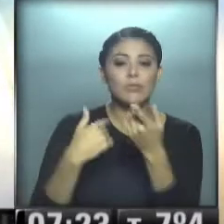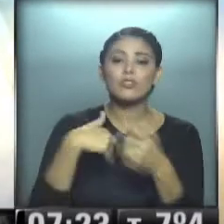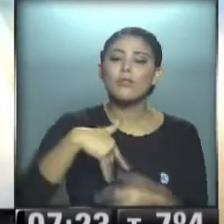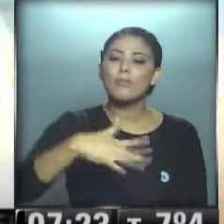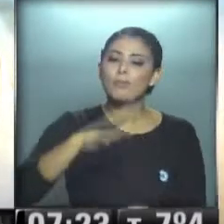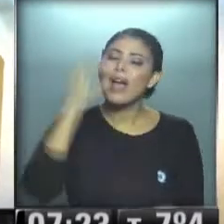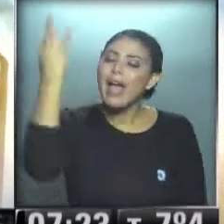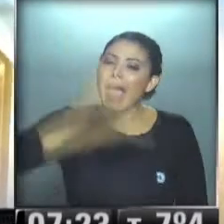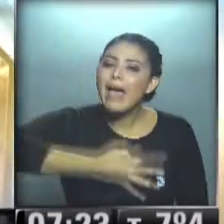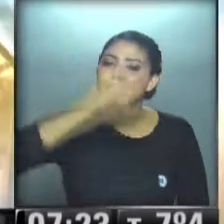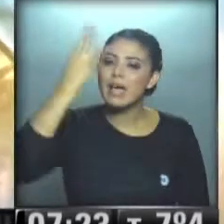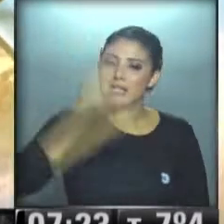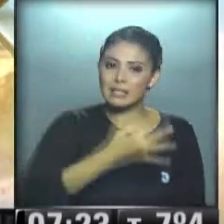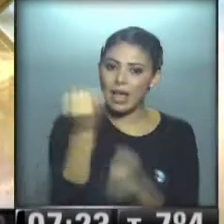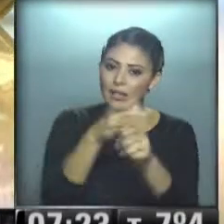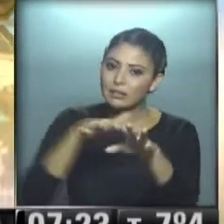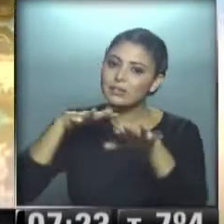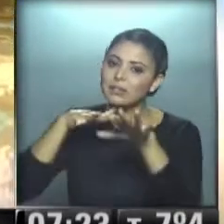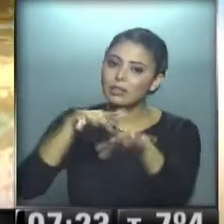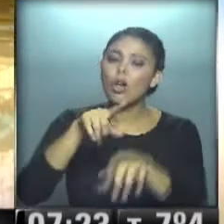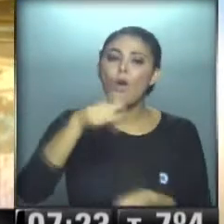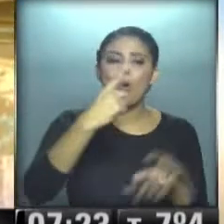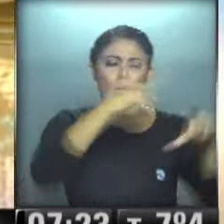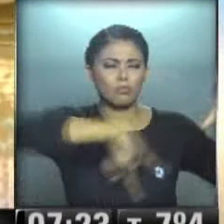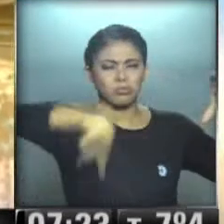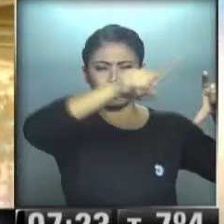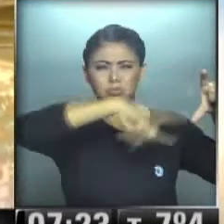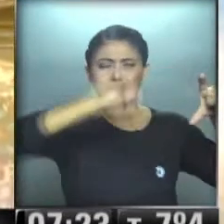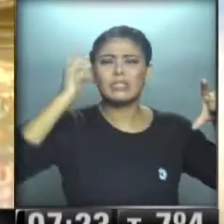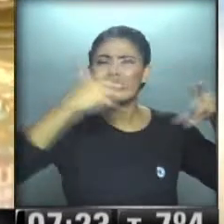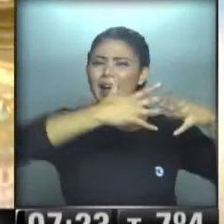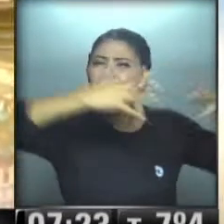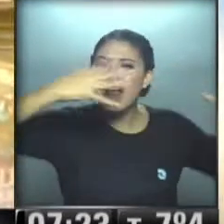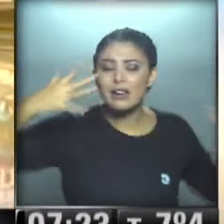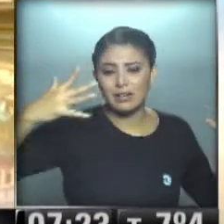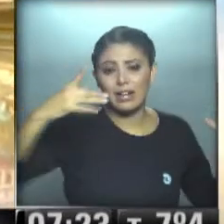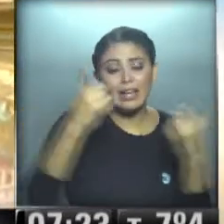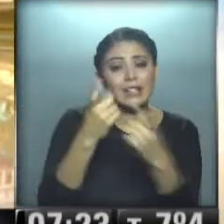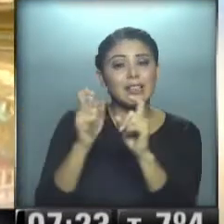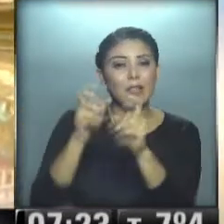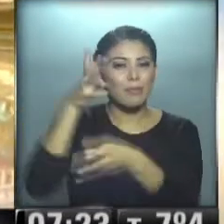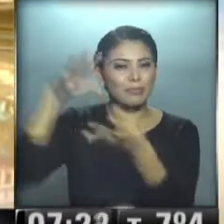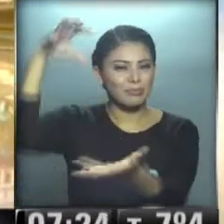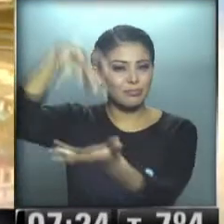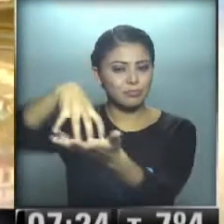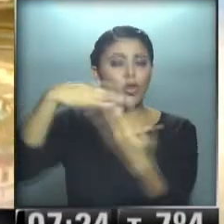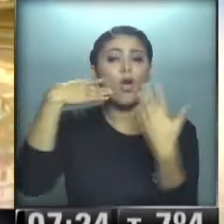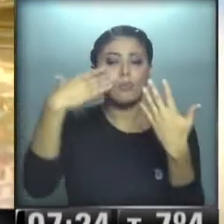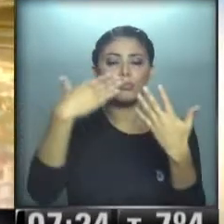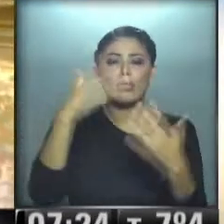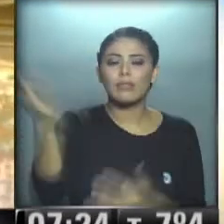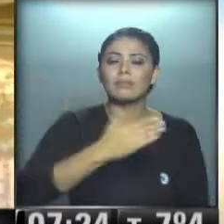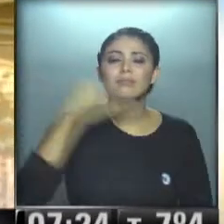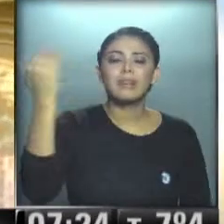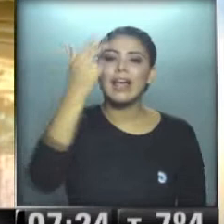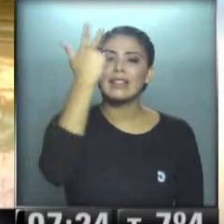realiza un operativo especial de tránsito. Se trata de una de las dos grandes turbinas de gas que requerirá esta central eléctrica y que tiene capacidad para generar